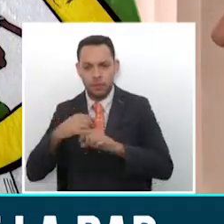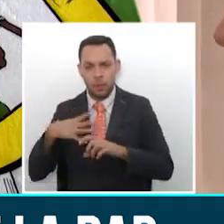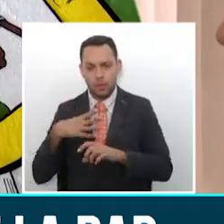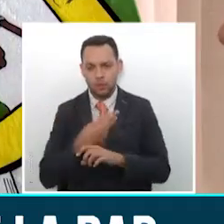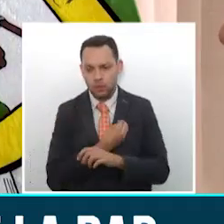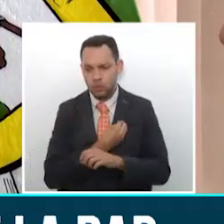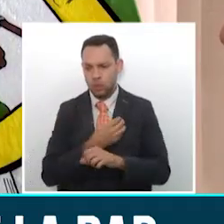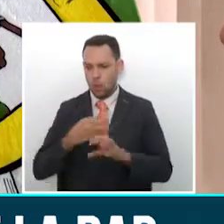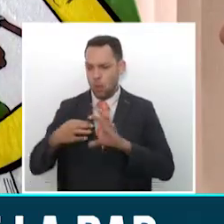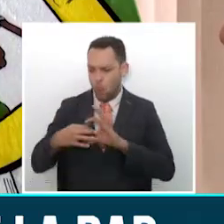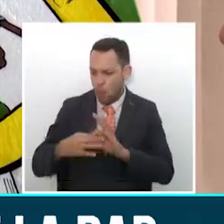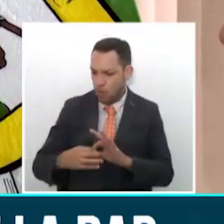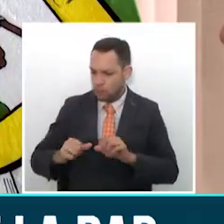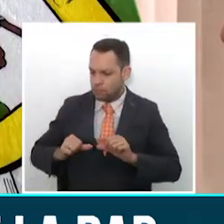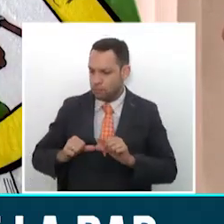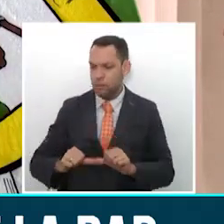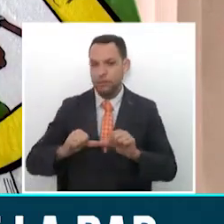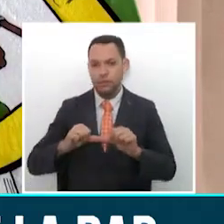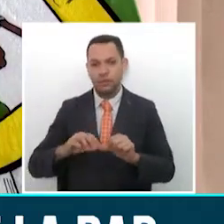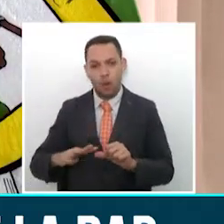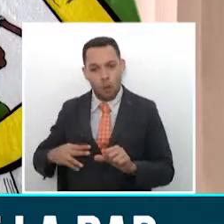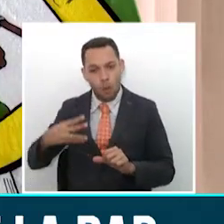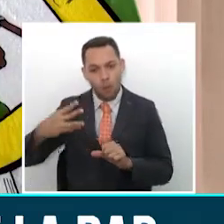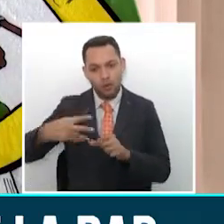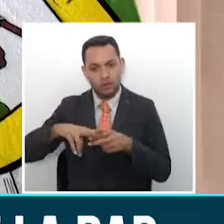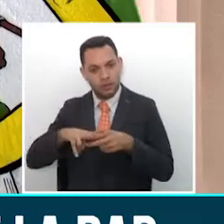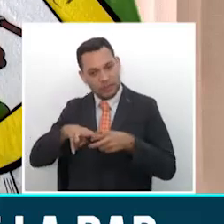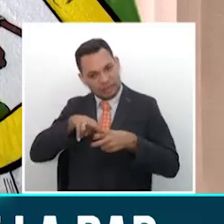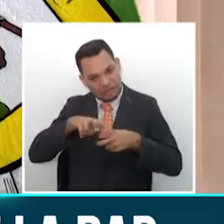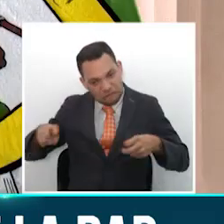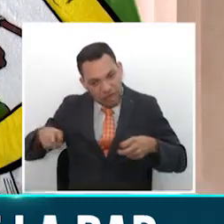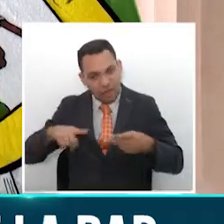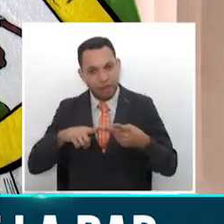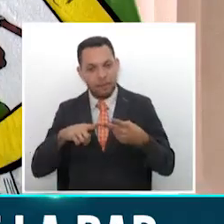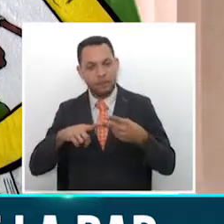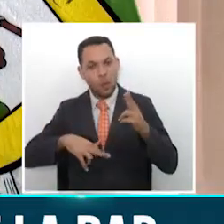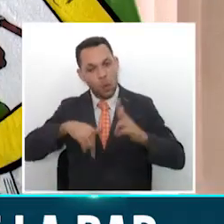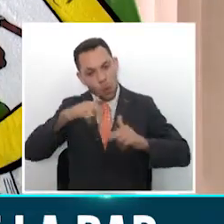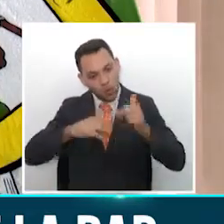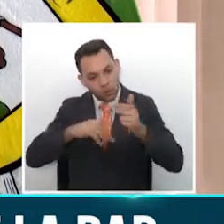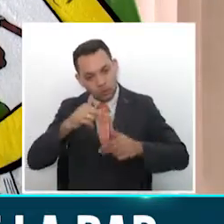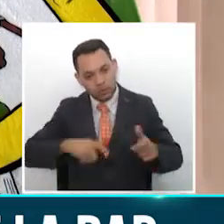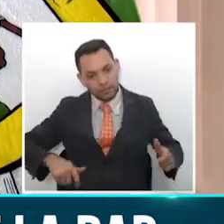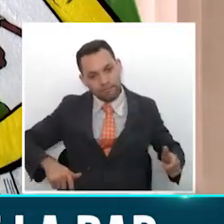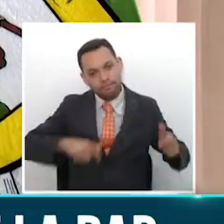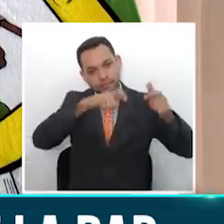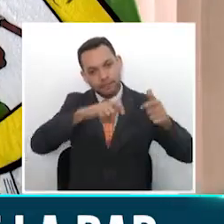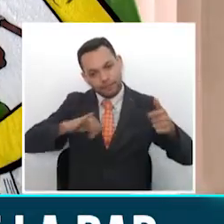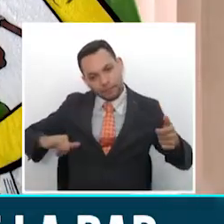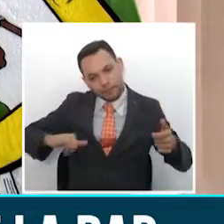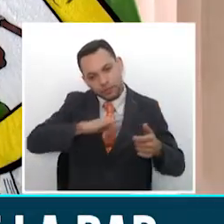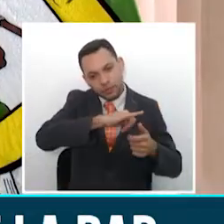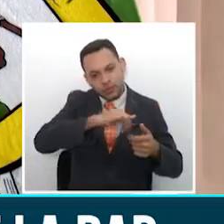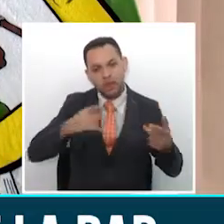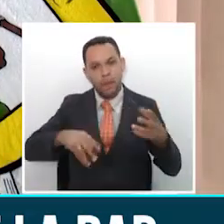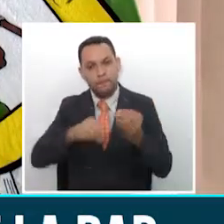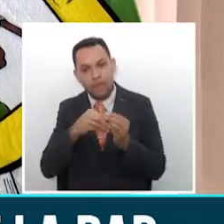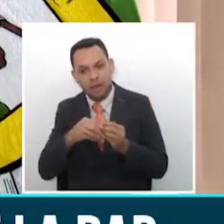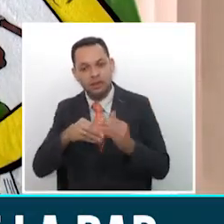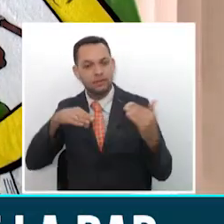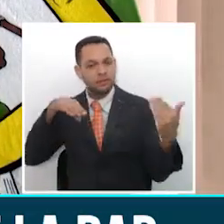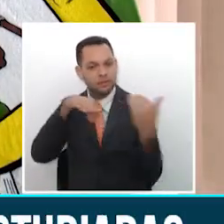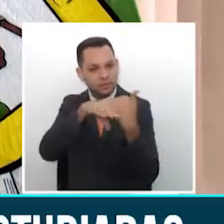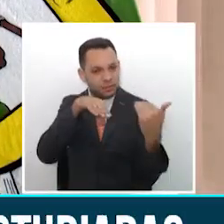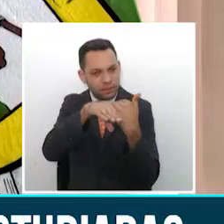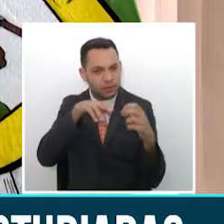retos del hospital de cuarto nivel para Rizaralda, con el aeropuerto de Palestina para Caldas y con las dobles calzadas Armenia-Calarcada,